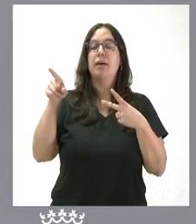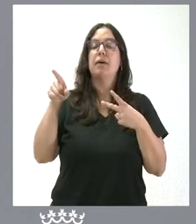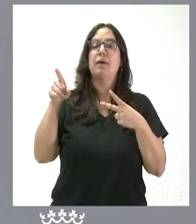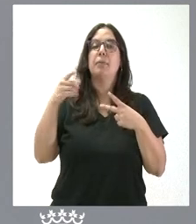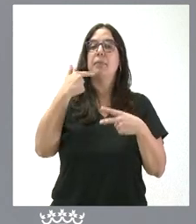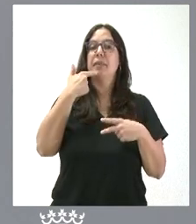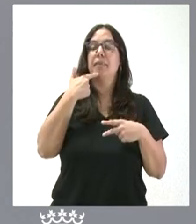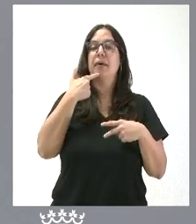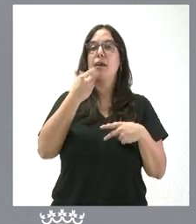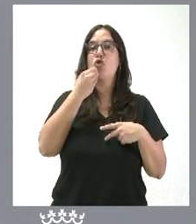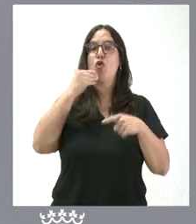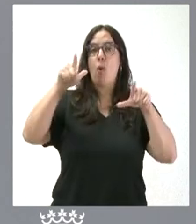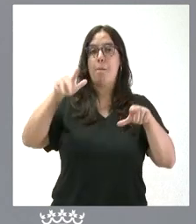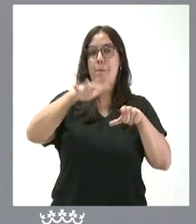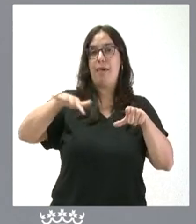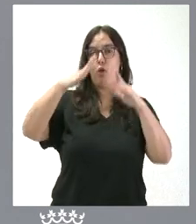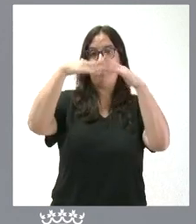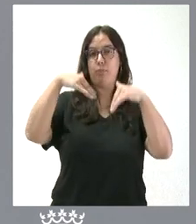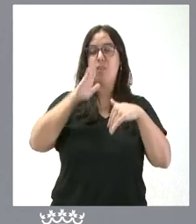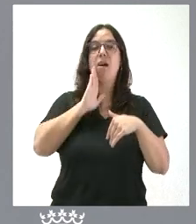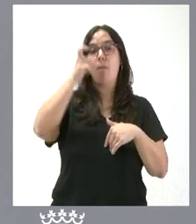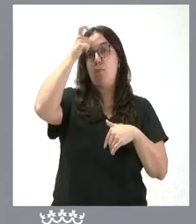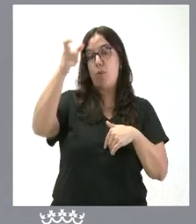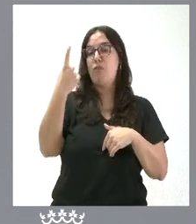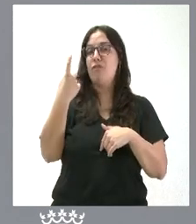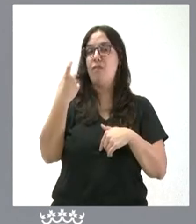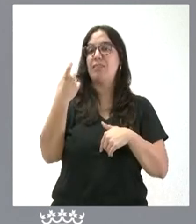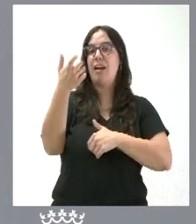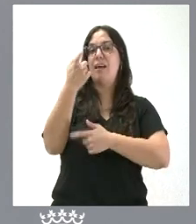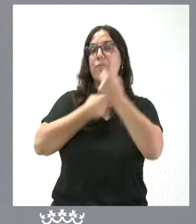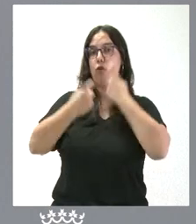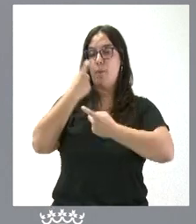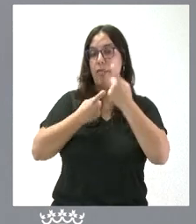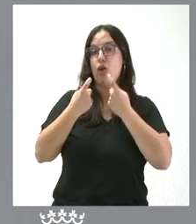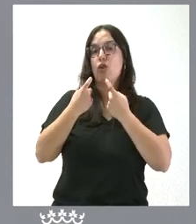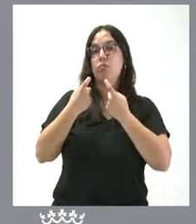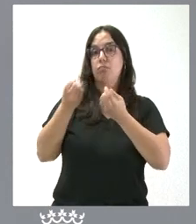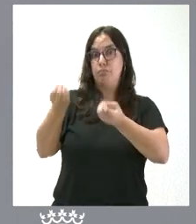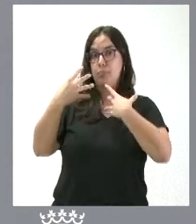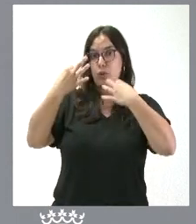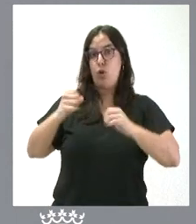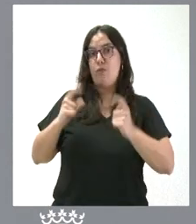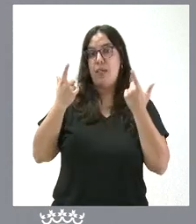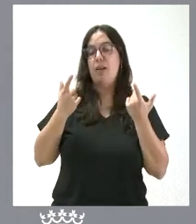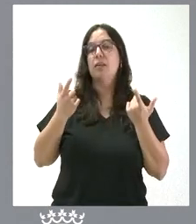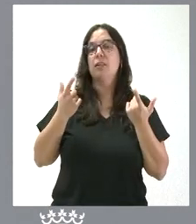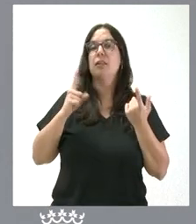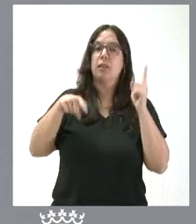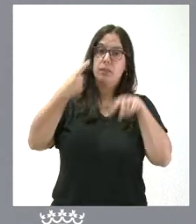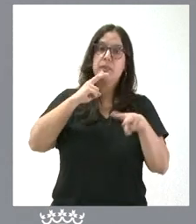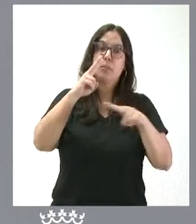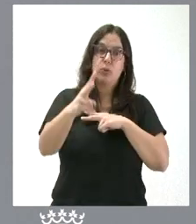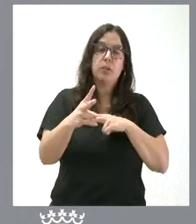comedor que usted plantea, en el momento en que tengamos información al respecto, pues, lógicamente, se lo podremos